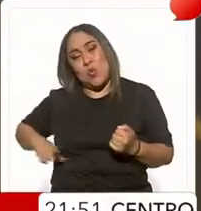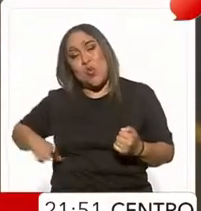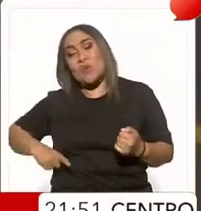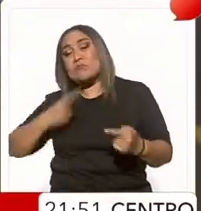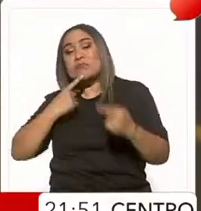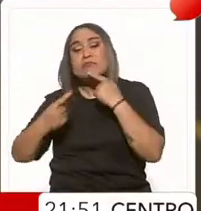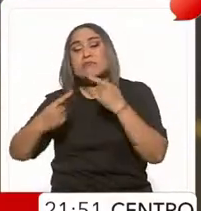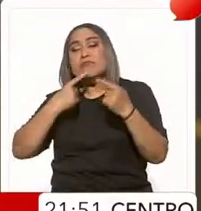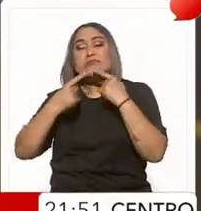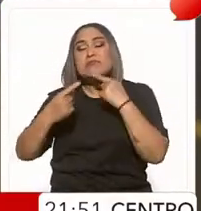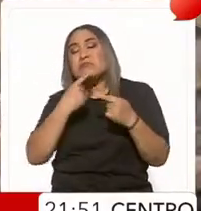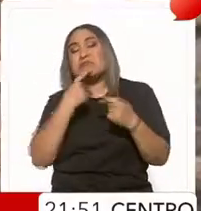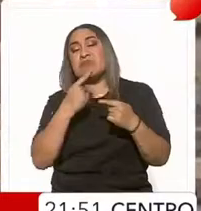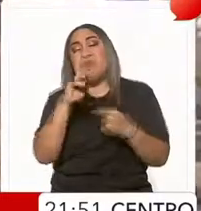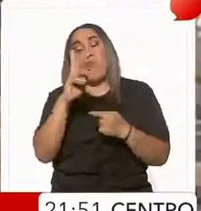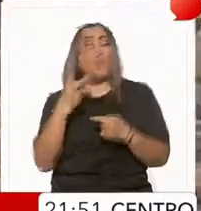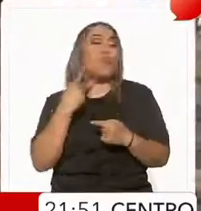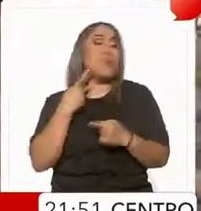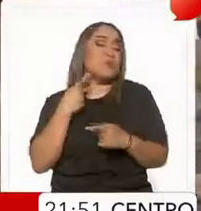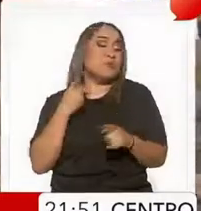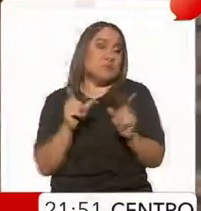Netanyahu sobre el tema.